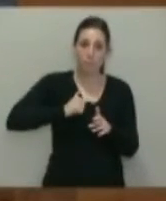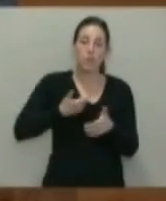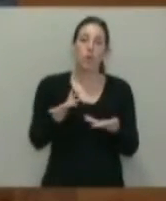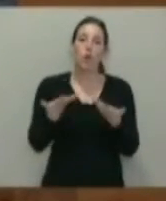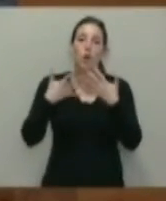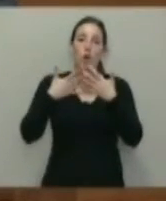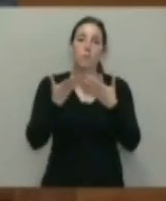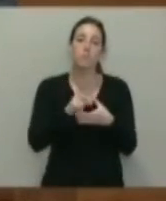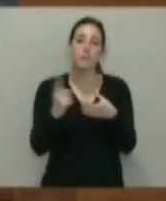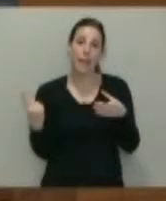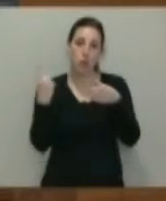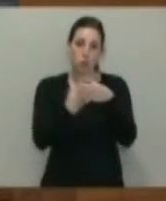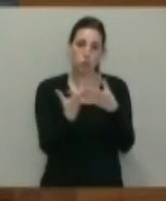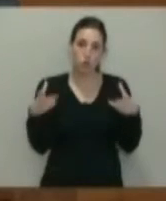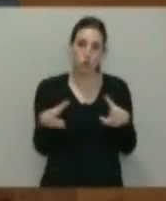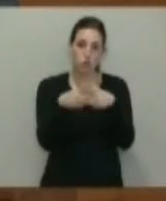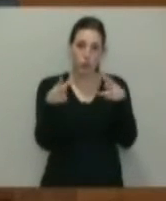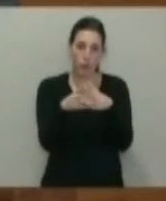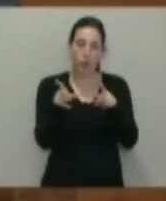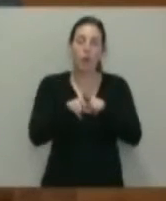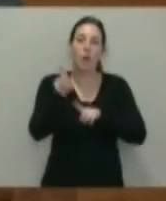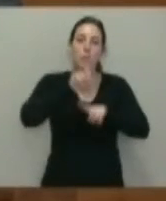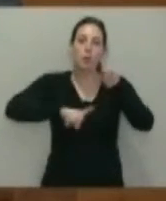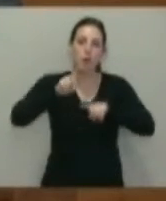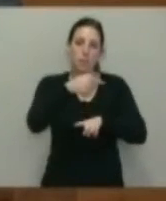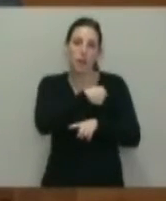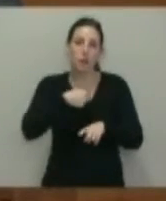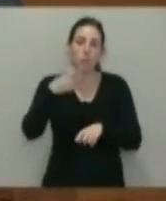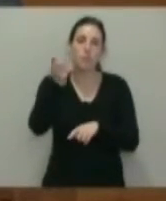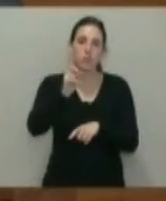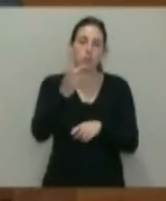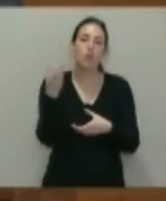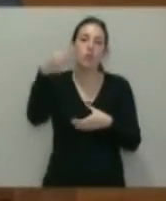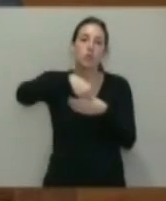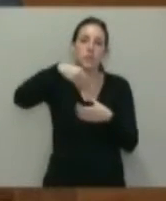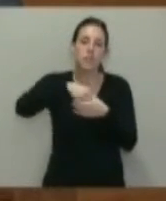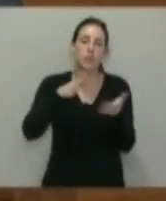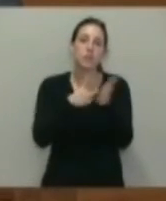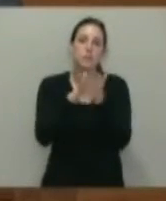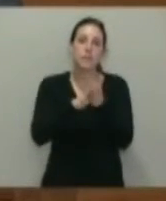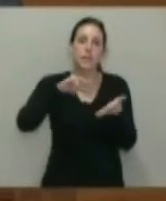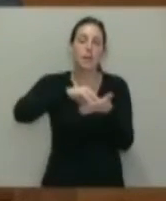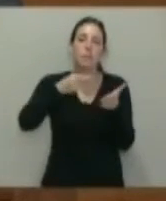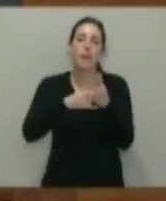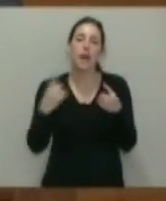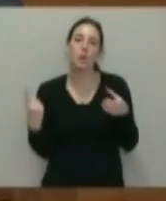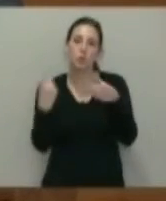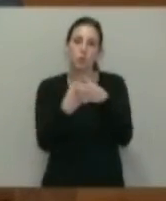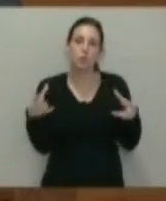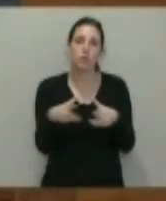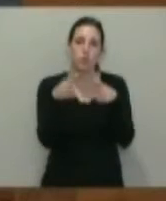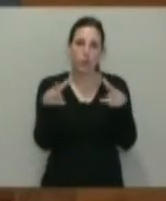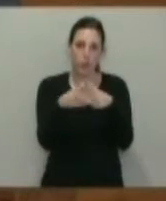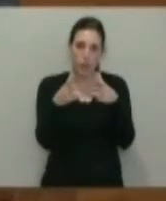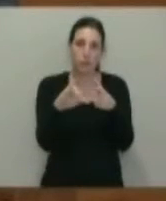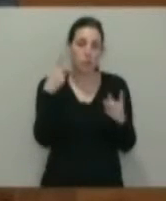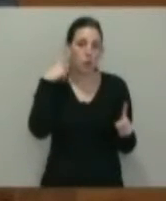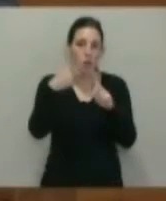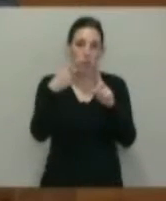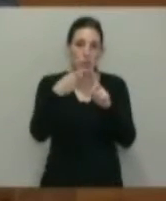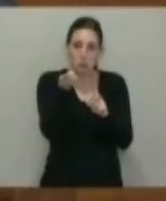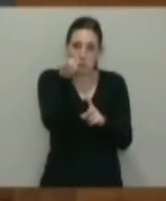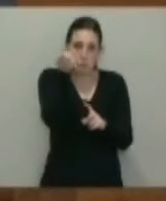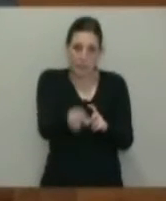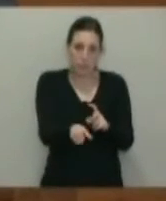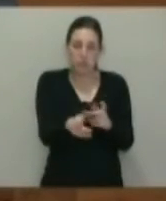Estoy de acuerdo con la proposición de Fuerte de Asturias, no es un problema de nombres, yo creo que el contenido, el contenido que define ese plan de inclusión social y los objetivos son idénticos a lo que se plantea